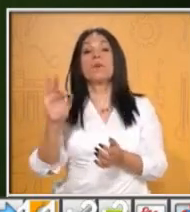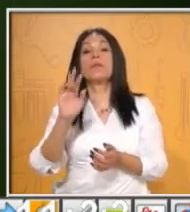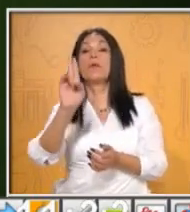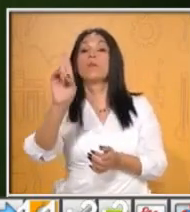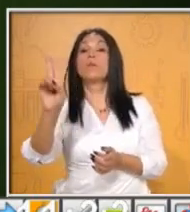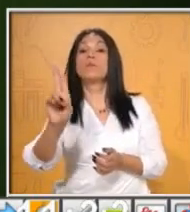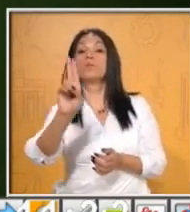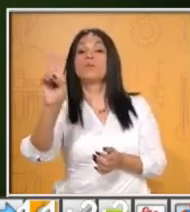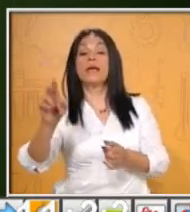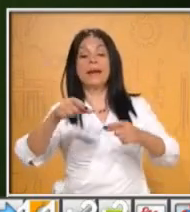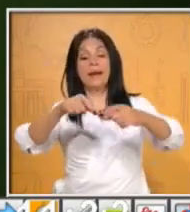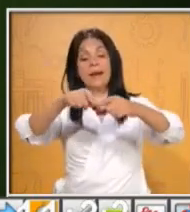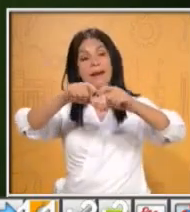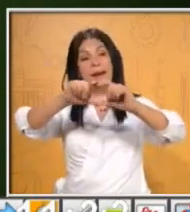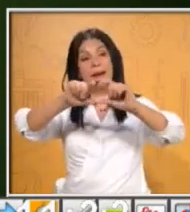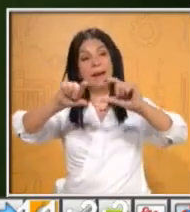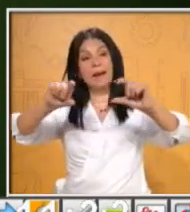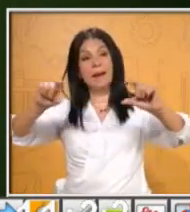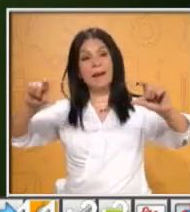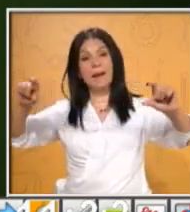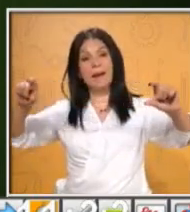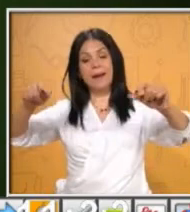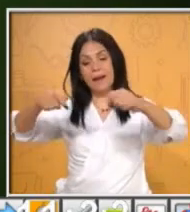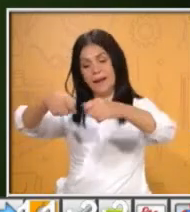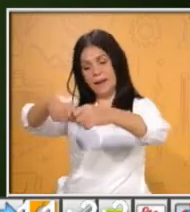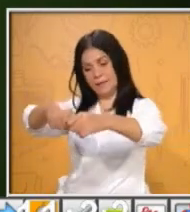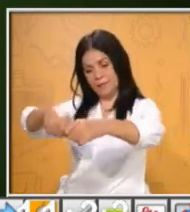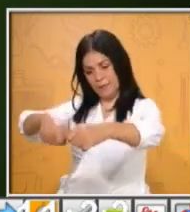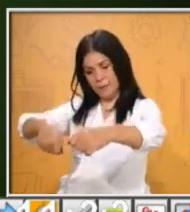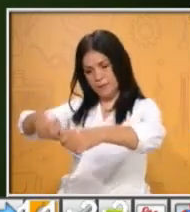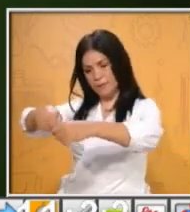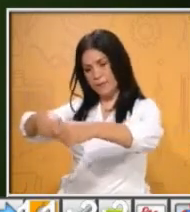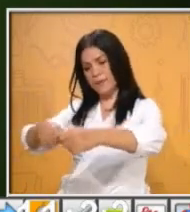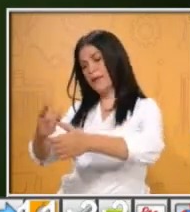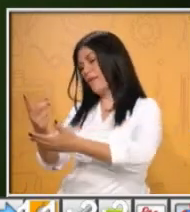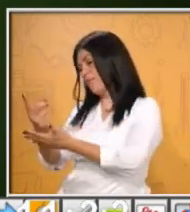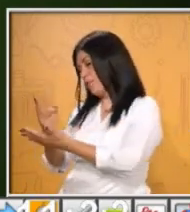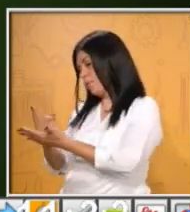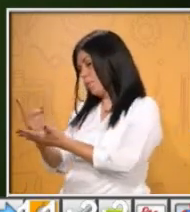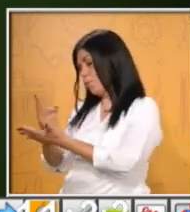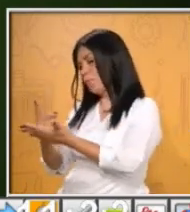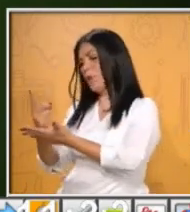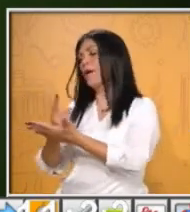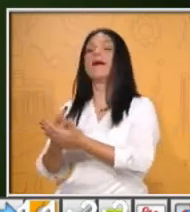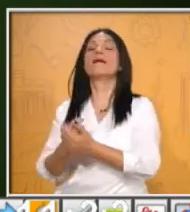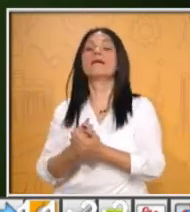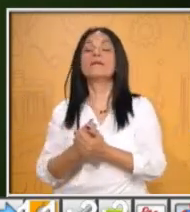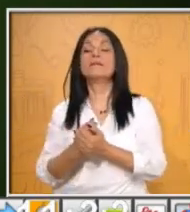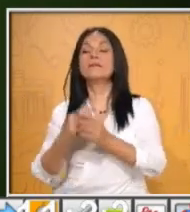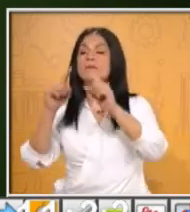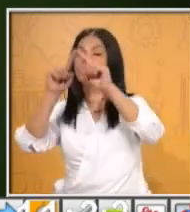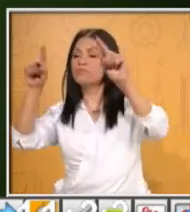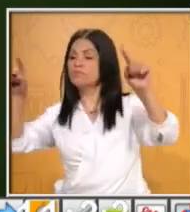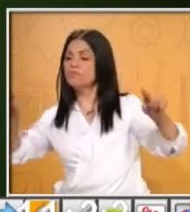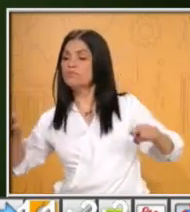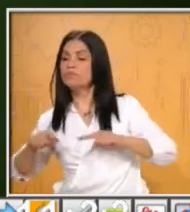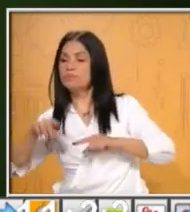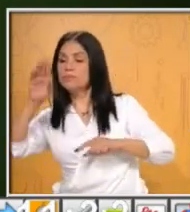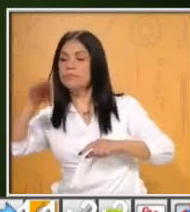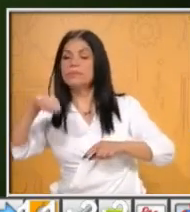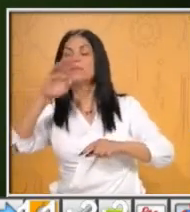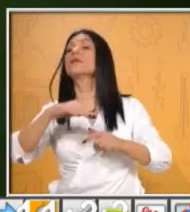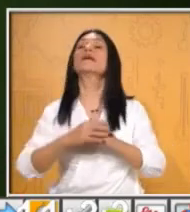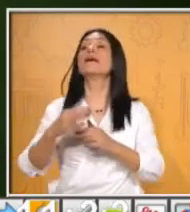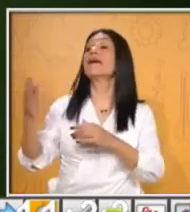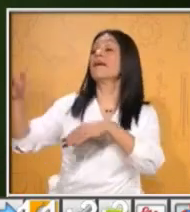Vamos a ocupar un lápiz o pluma para que puedas ir dibujando la tabla y también contestándola. Basta, invitar a